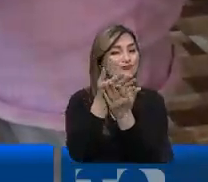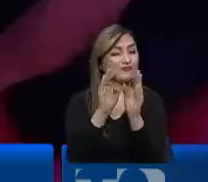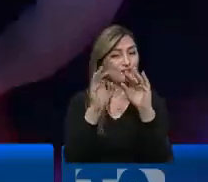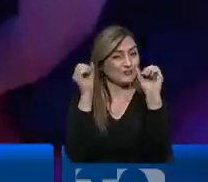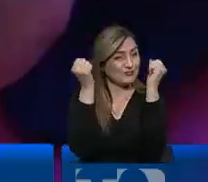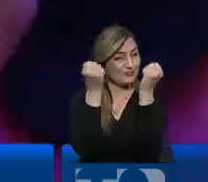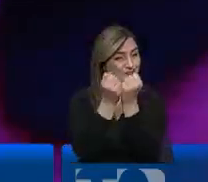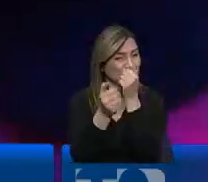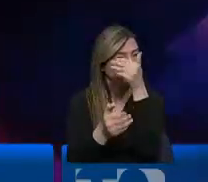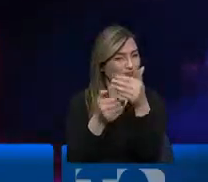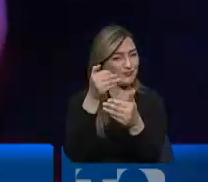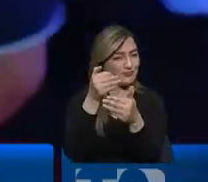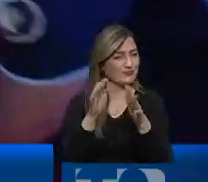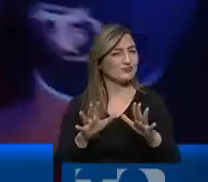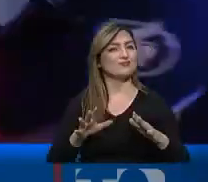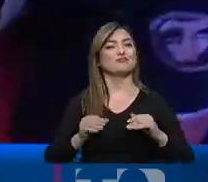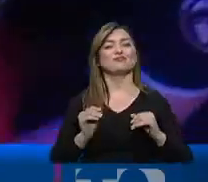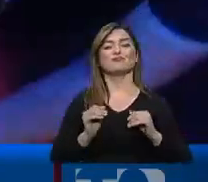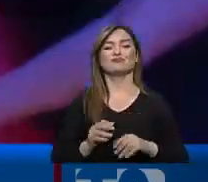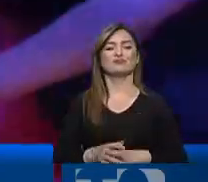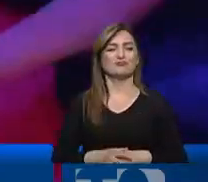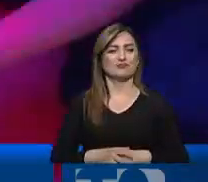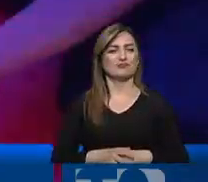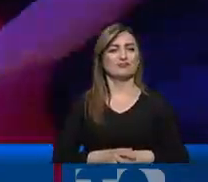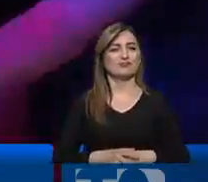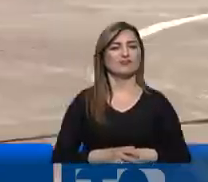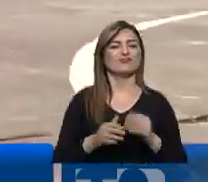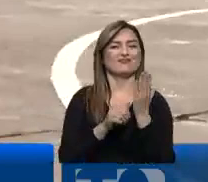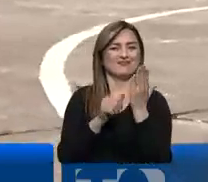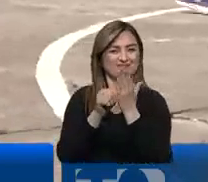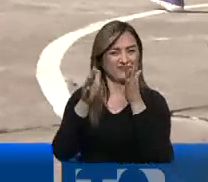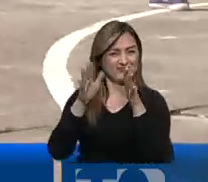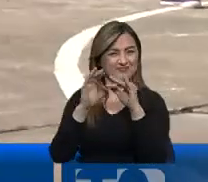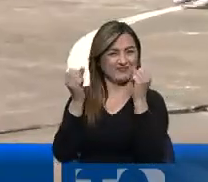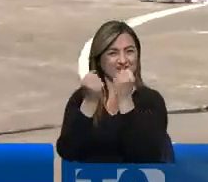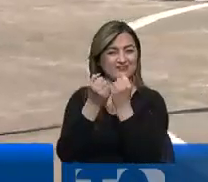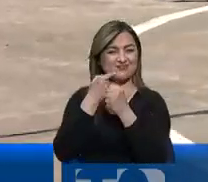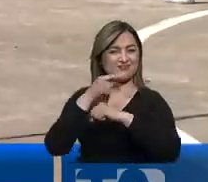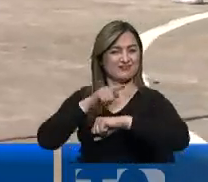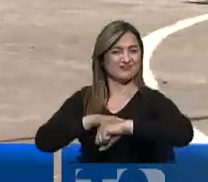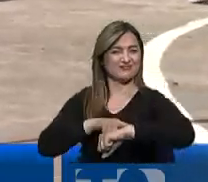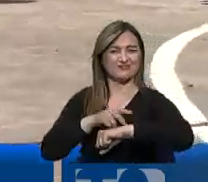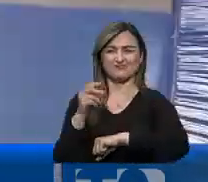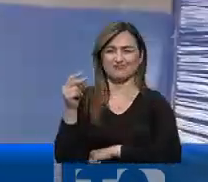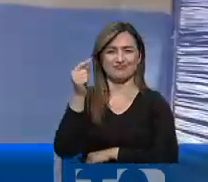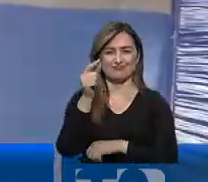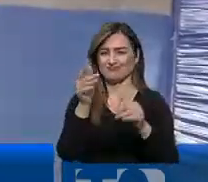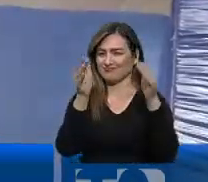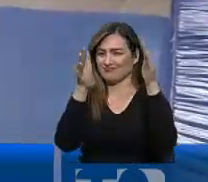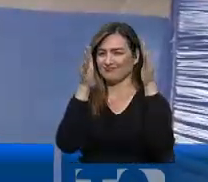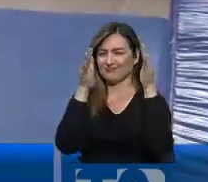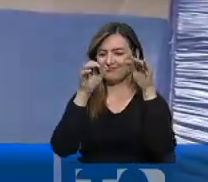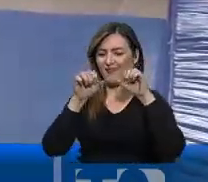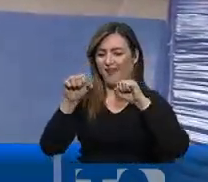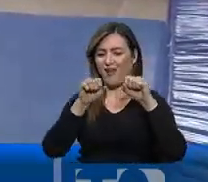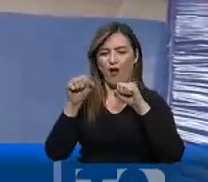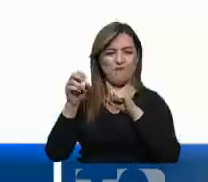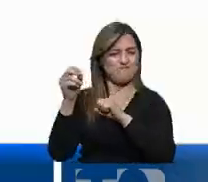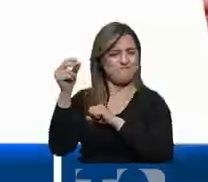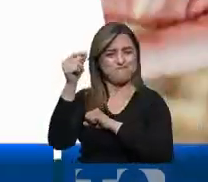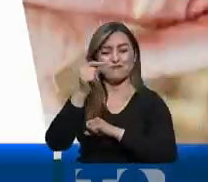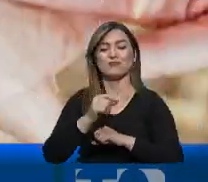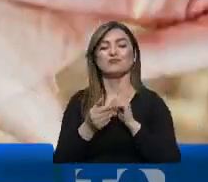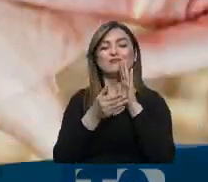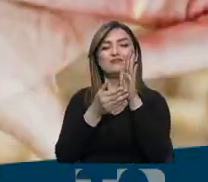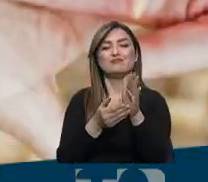por el MIES para el proceso de adopción. Bernal aseguró que los tiempos serán más cortos y la atención más ágil. Por ejemplo,